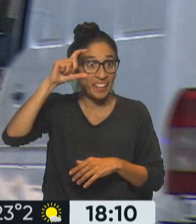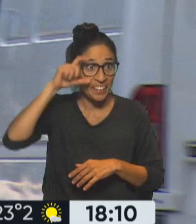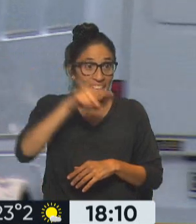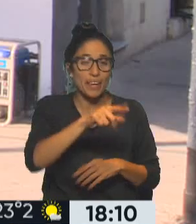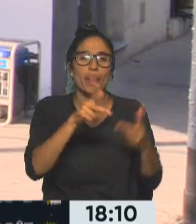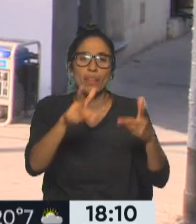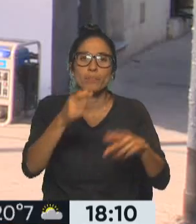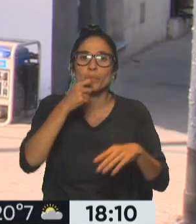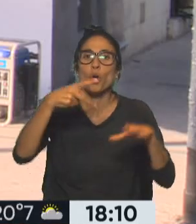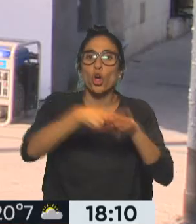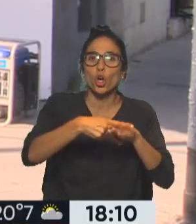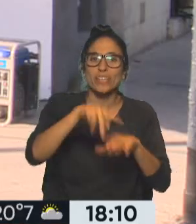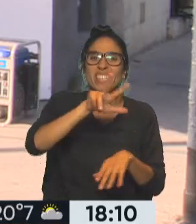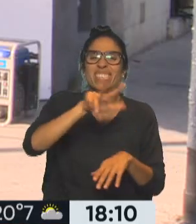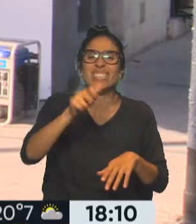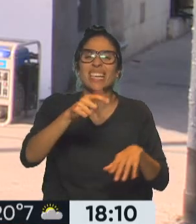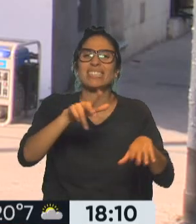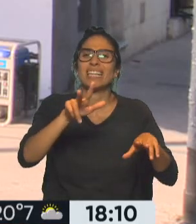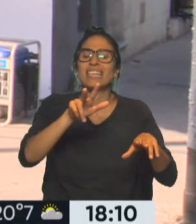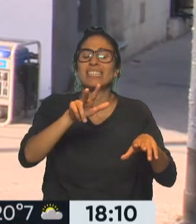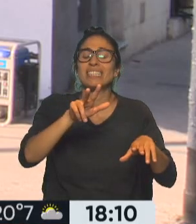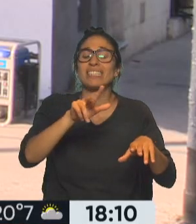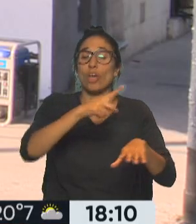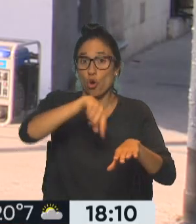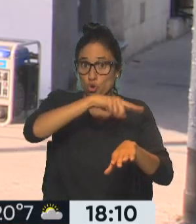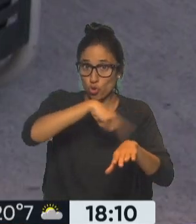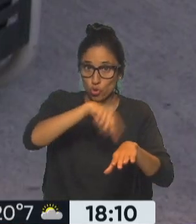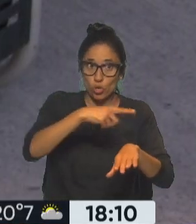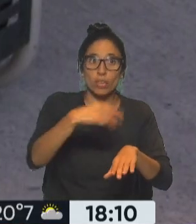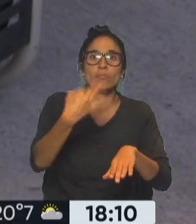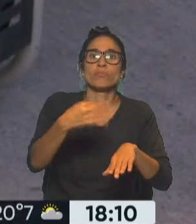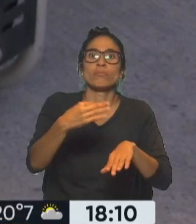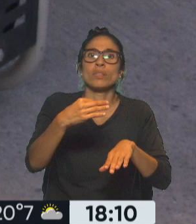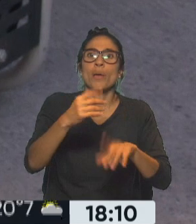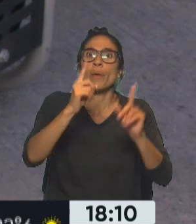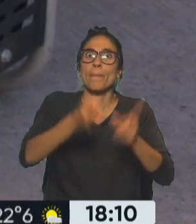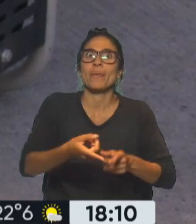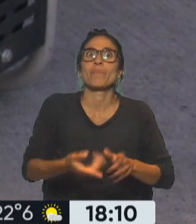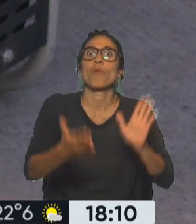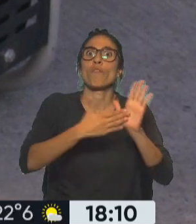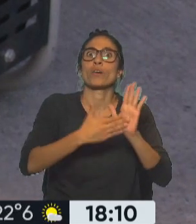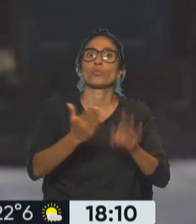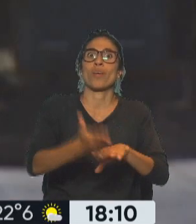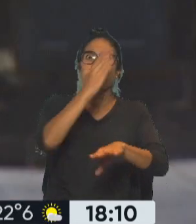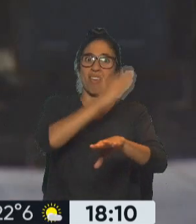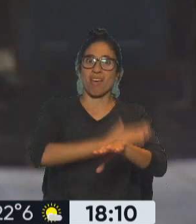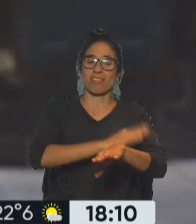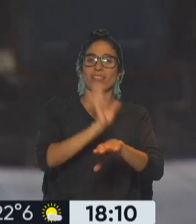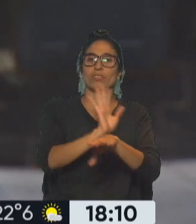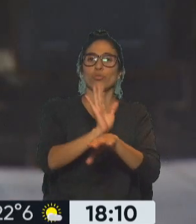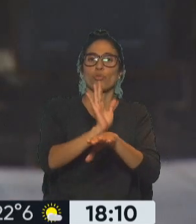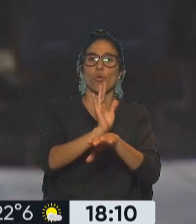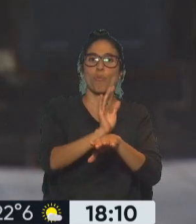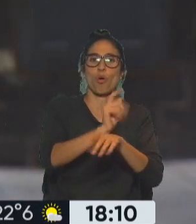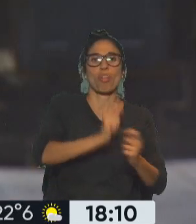devolver automáticamente lo que pagó en la factura anterior. Esto se acredita directamente en la factura. Es decir,